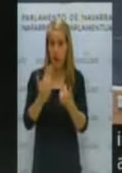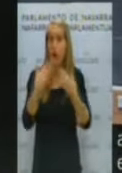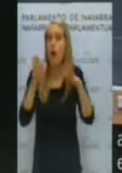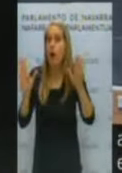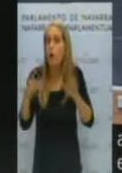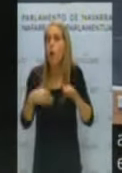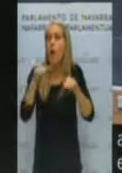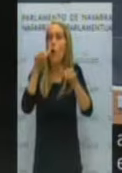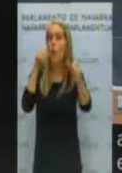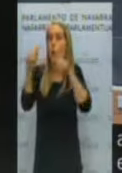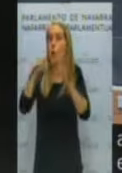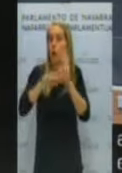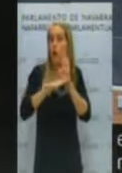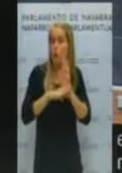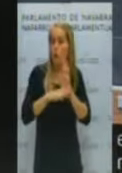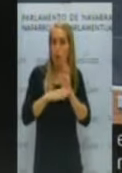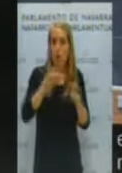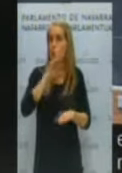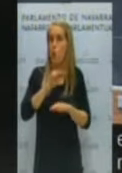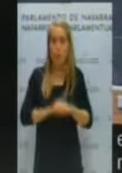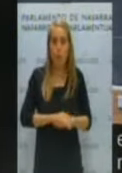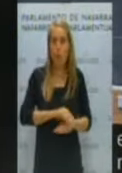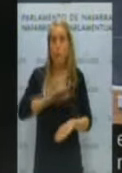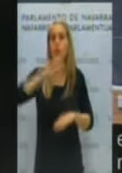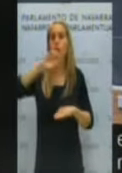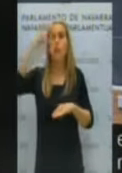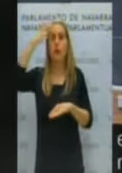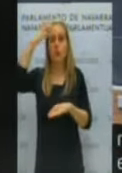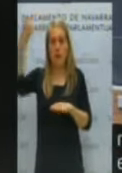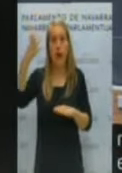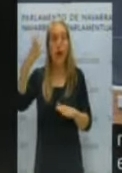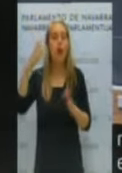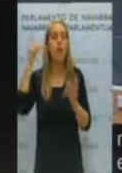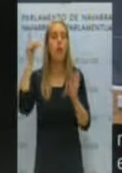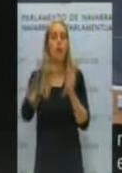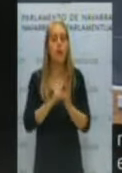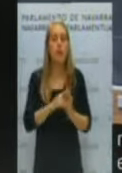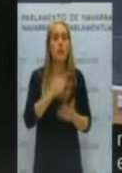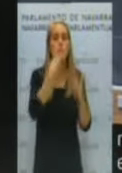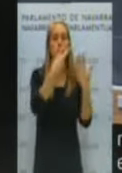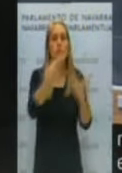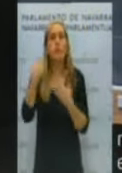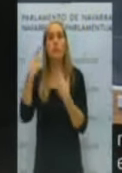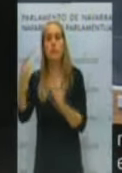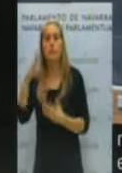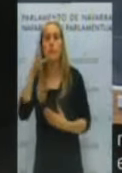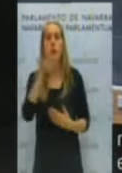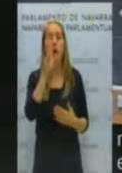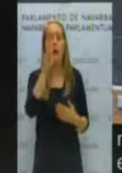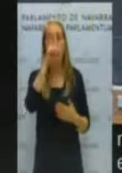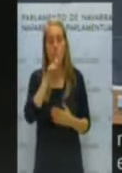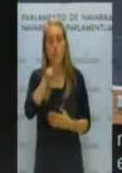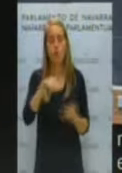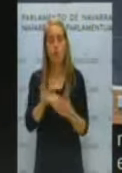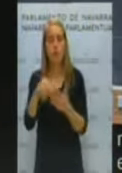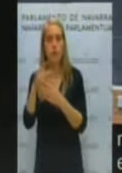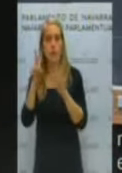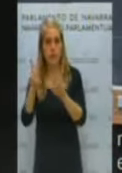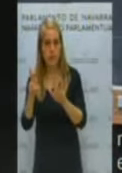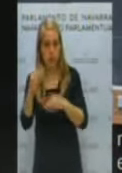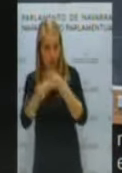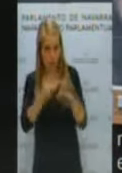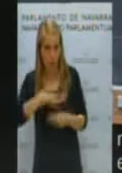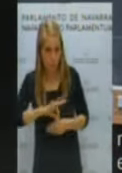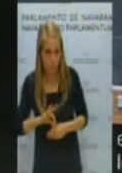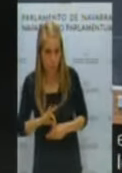la convocatoria y no cumplan el real decreto del 276 del año 2007. ¿Lo van a poder hacer? Por lo tanto,